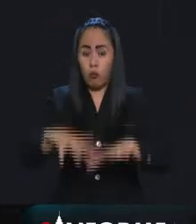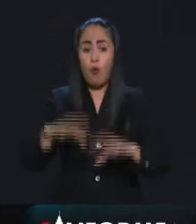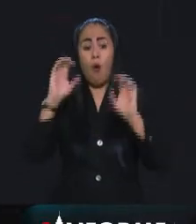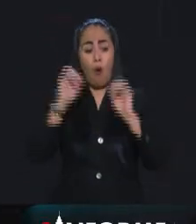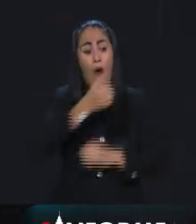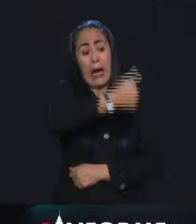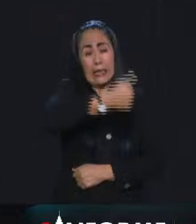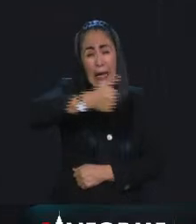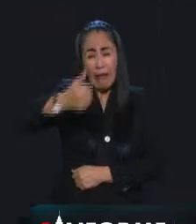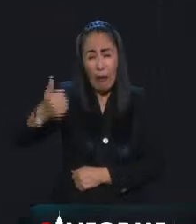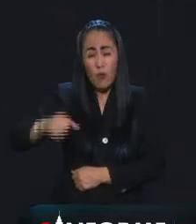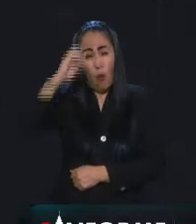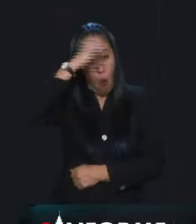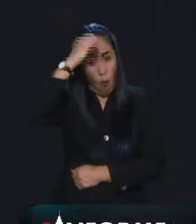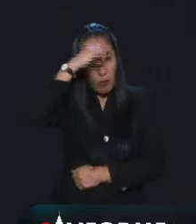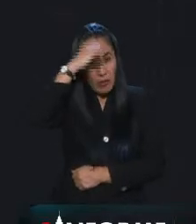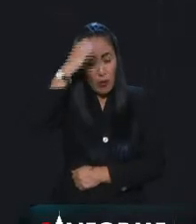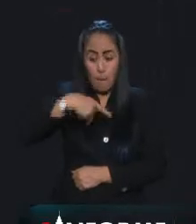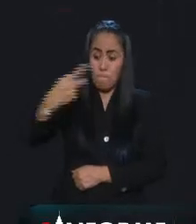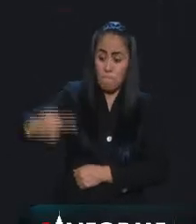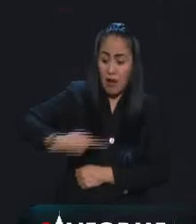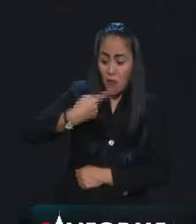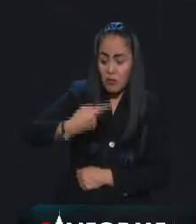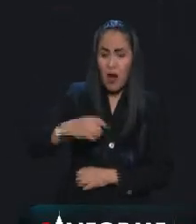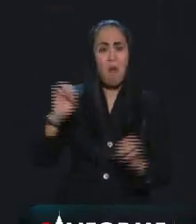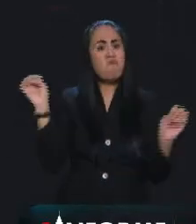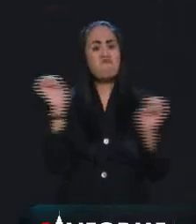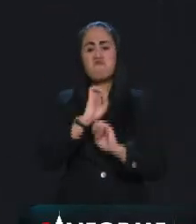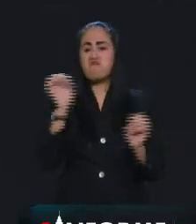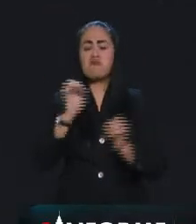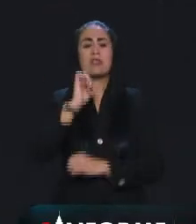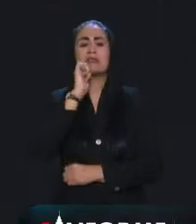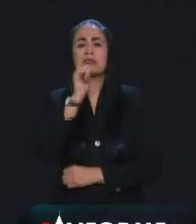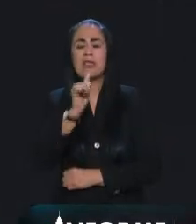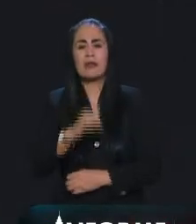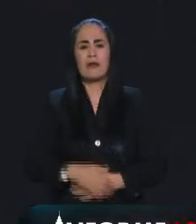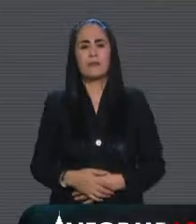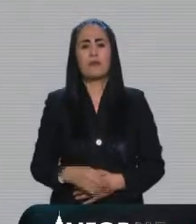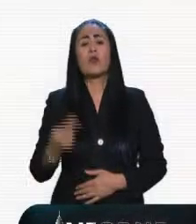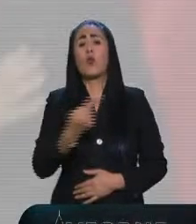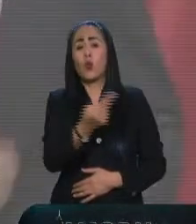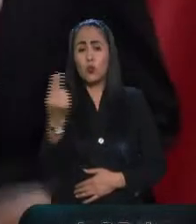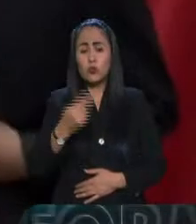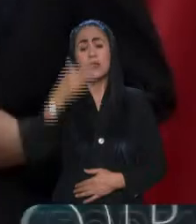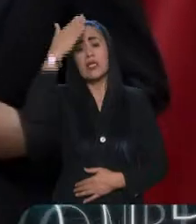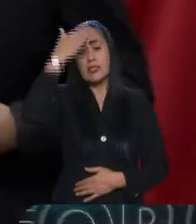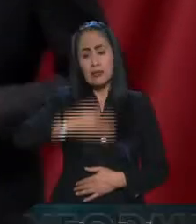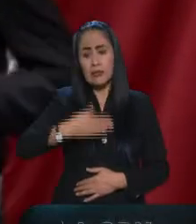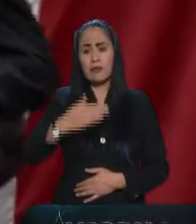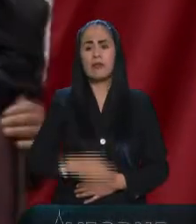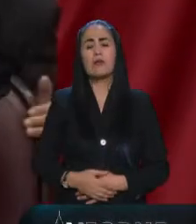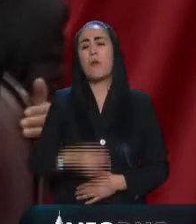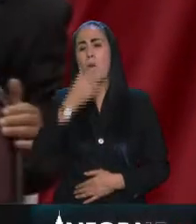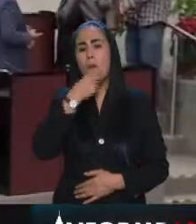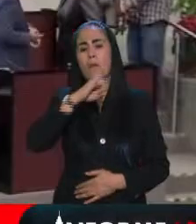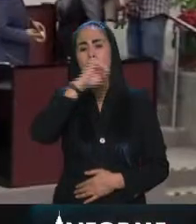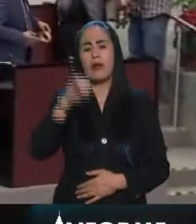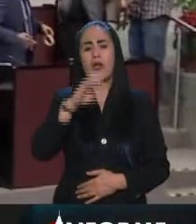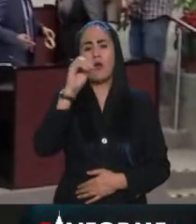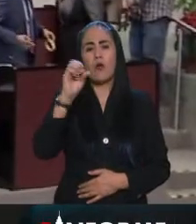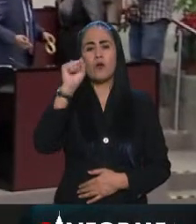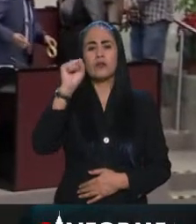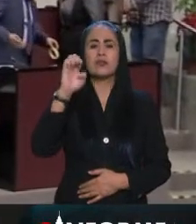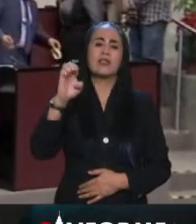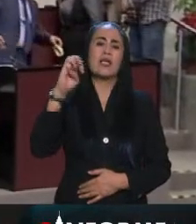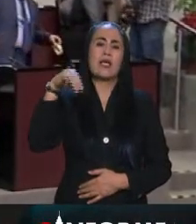opinión, ni nada. Como ustedes saben, el evento de la detención de José Manuel del Río